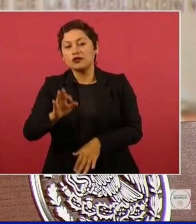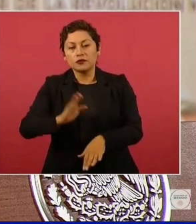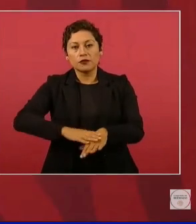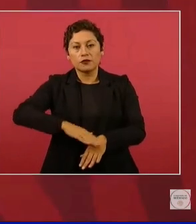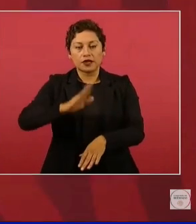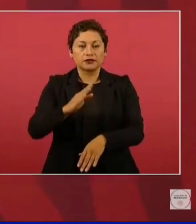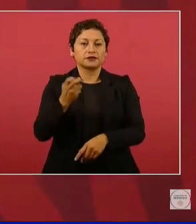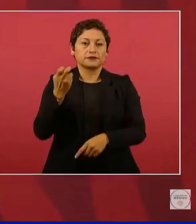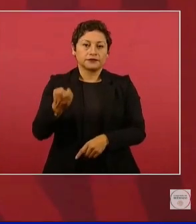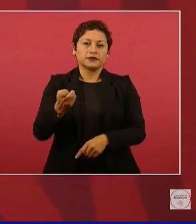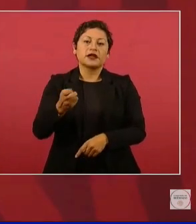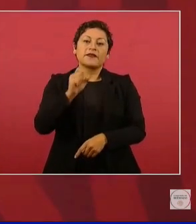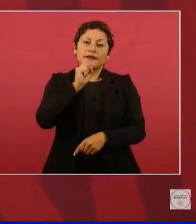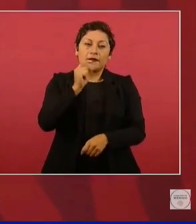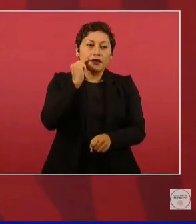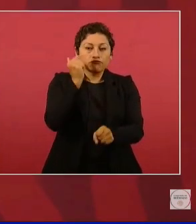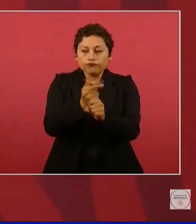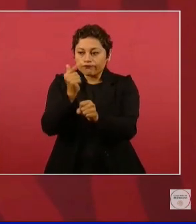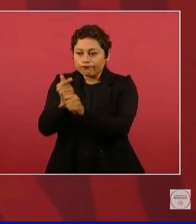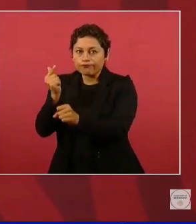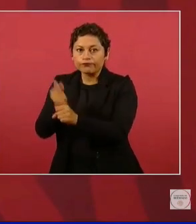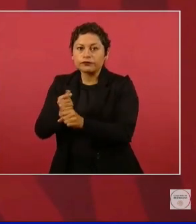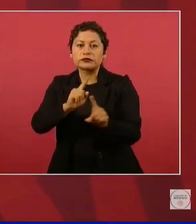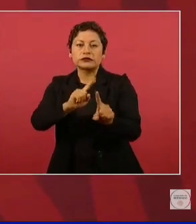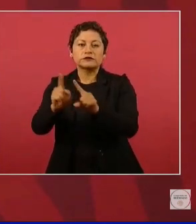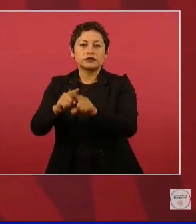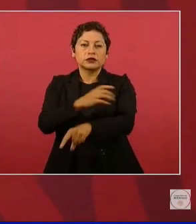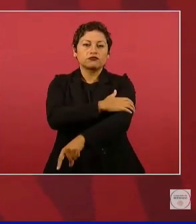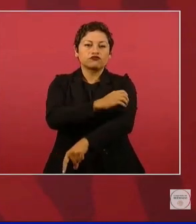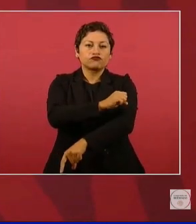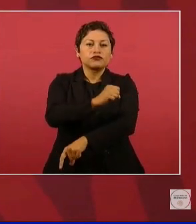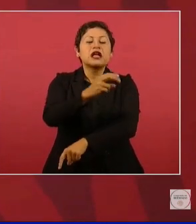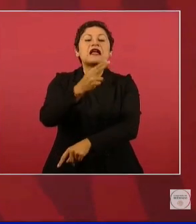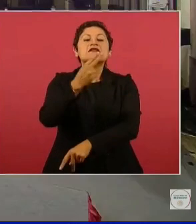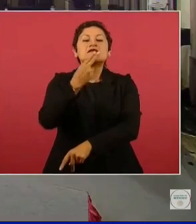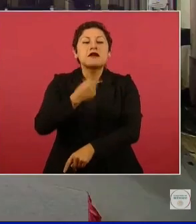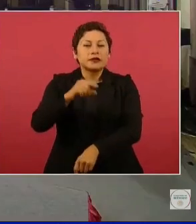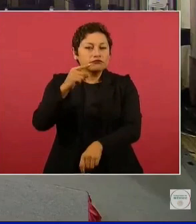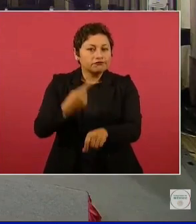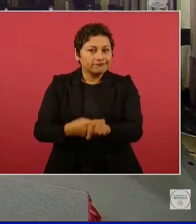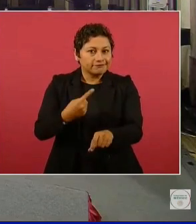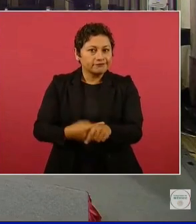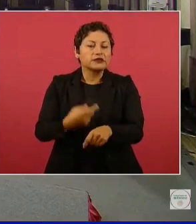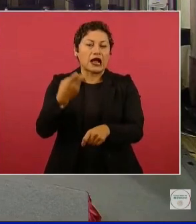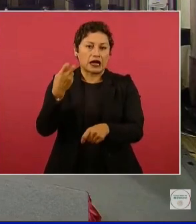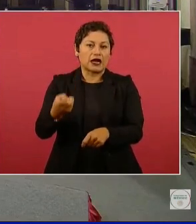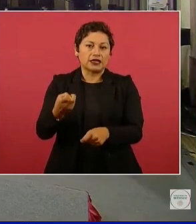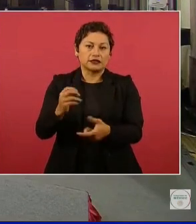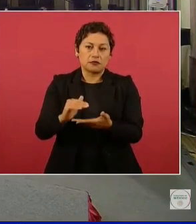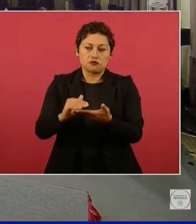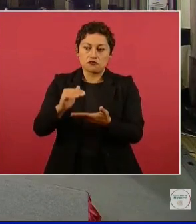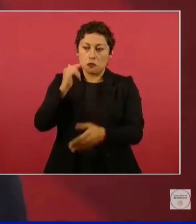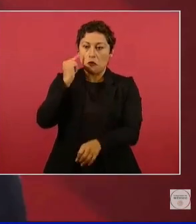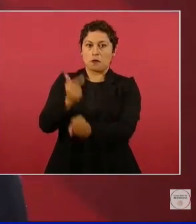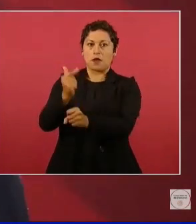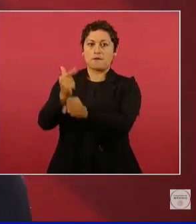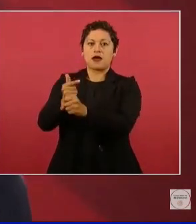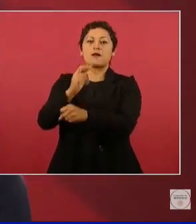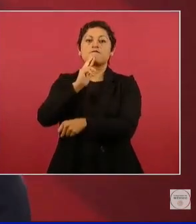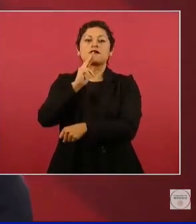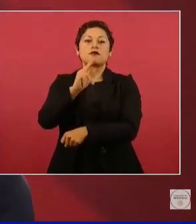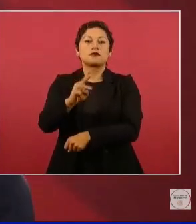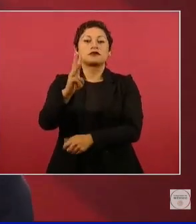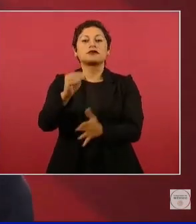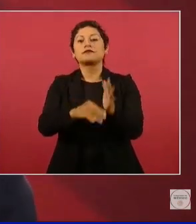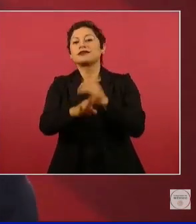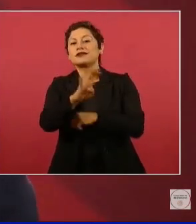35 mil 600 detecciones de hipertensión arterial y de diabetes, que representa un avance, un incremento del tres mil 500 por